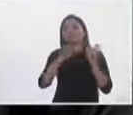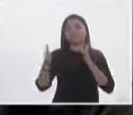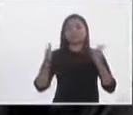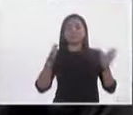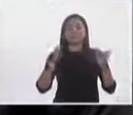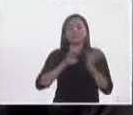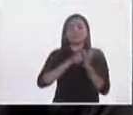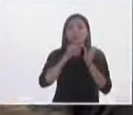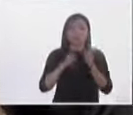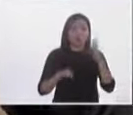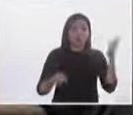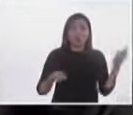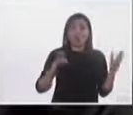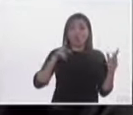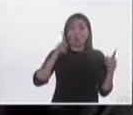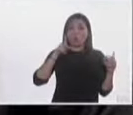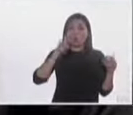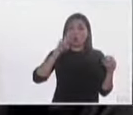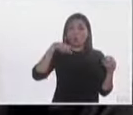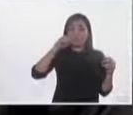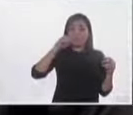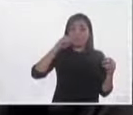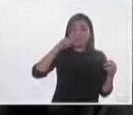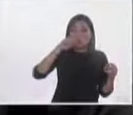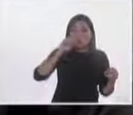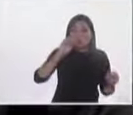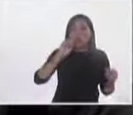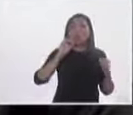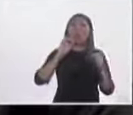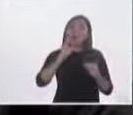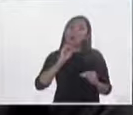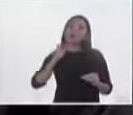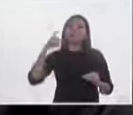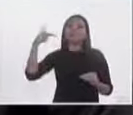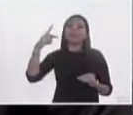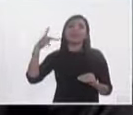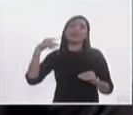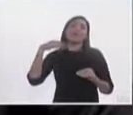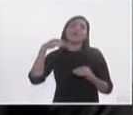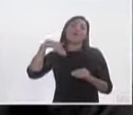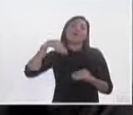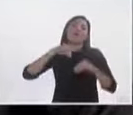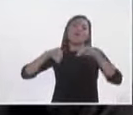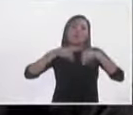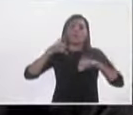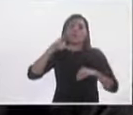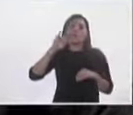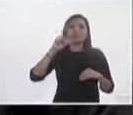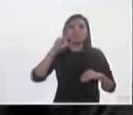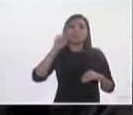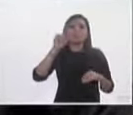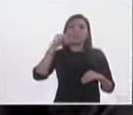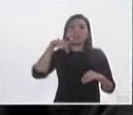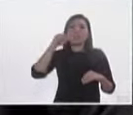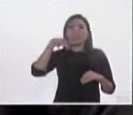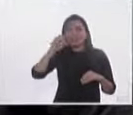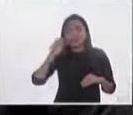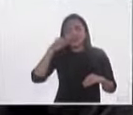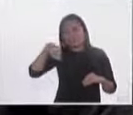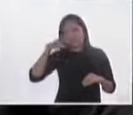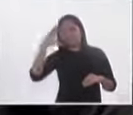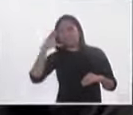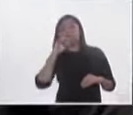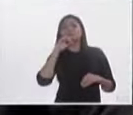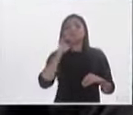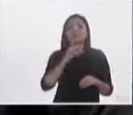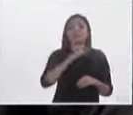hace Kumamoto o lo que hace Movimiento Ciudadano es expresar un hartazgo contra el bipartidismo, no sólo